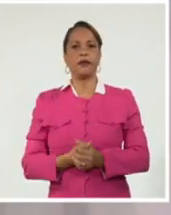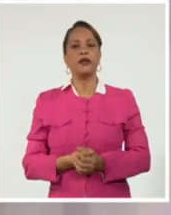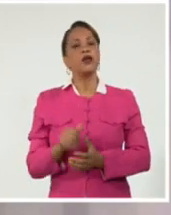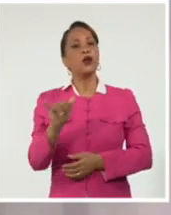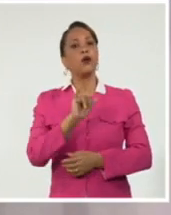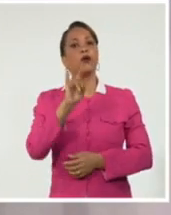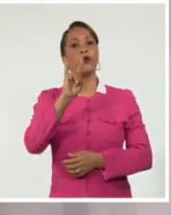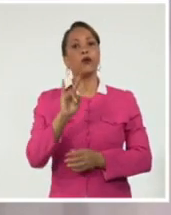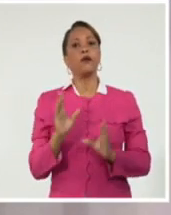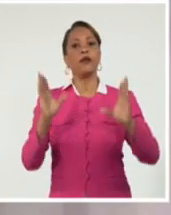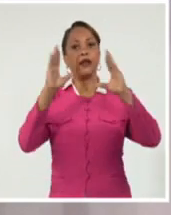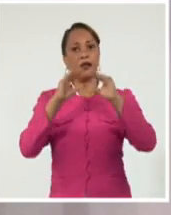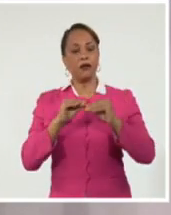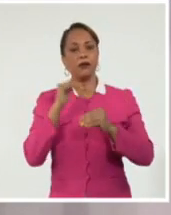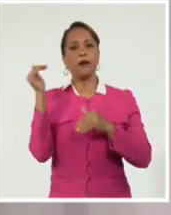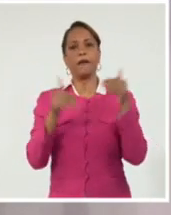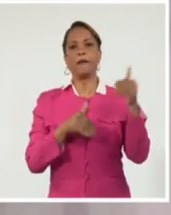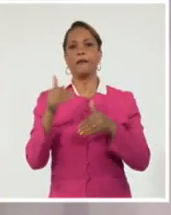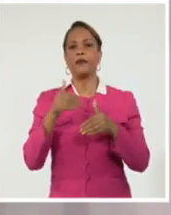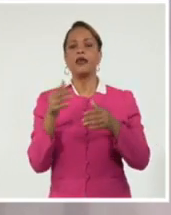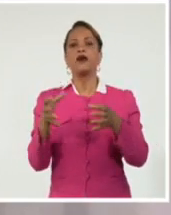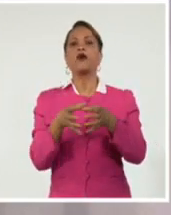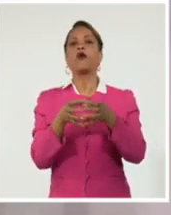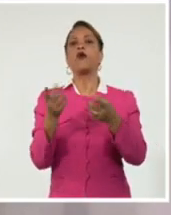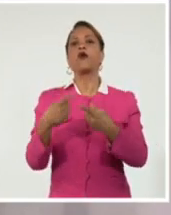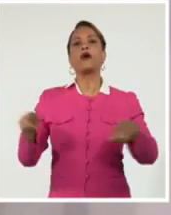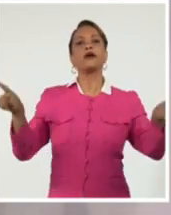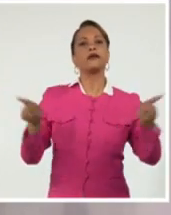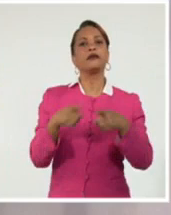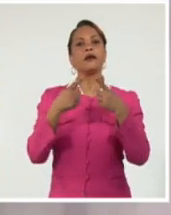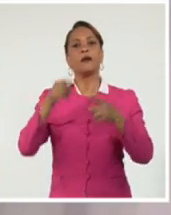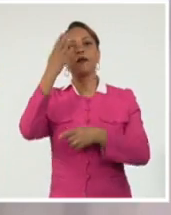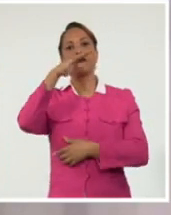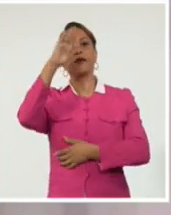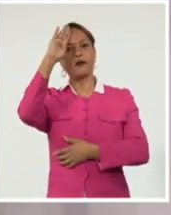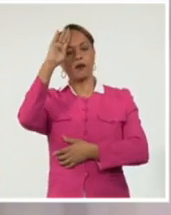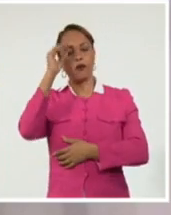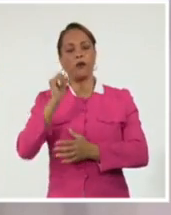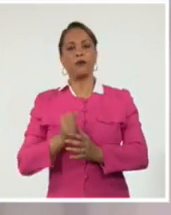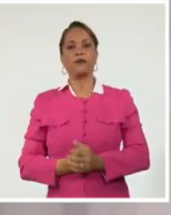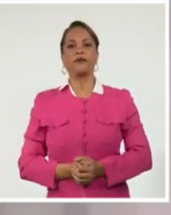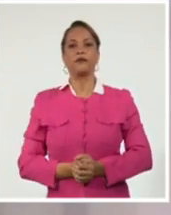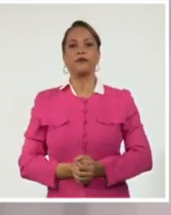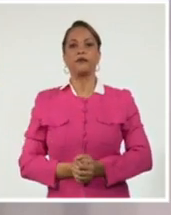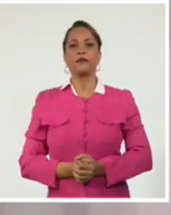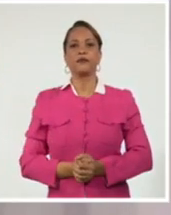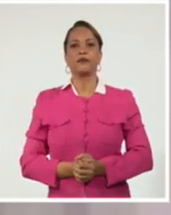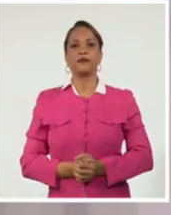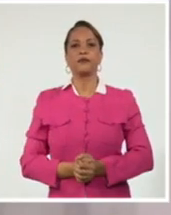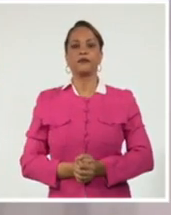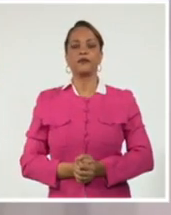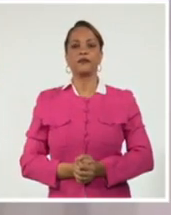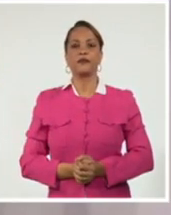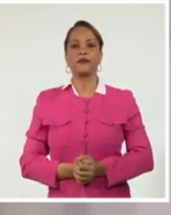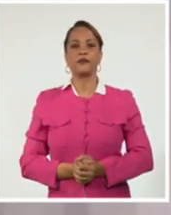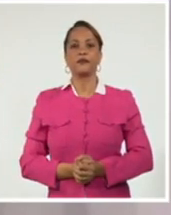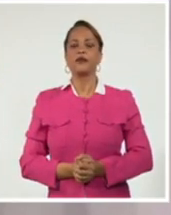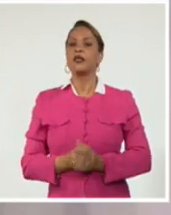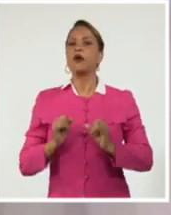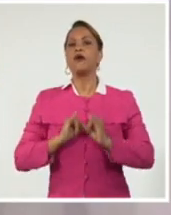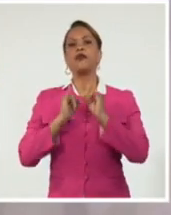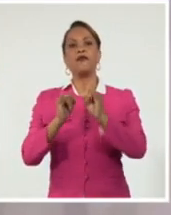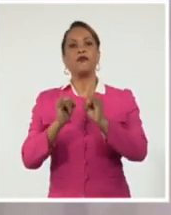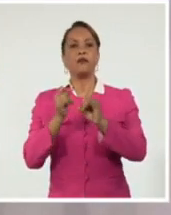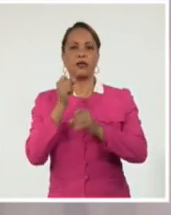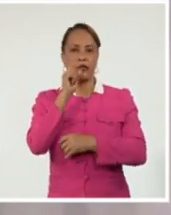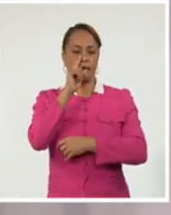presentación de Nachito Herrera y la Orquesta Sinfónica Nacional de Cuba en la Esplanada del Castillo de la Punta. Con estas informaciones